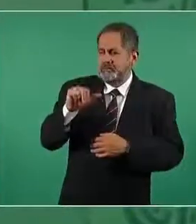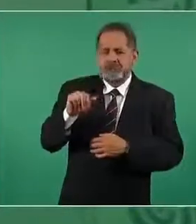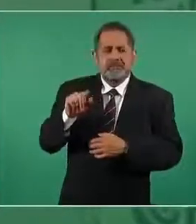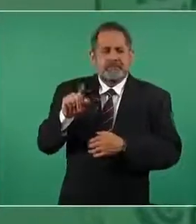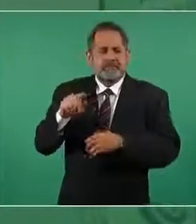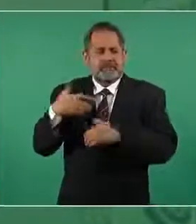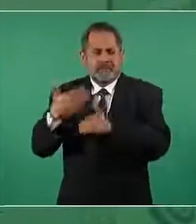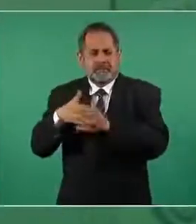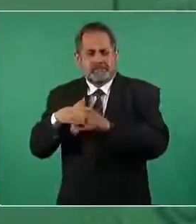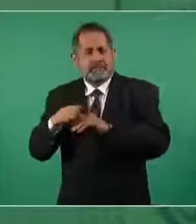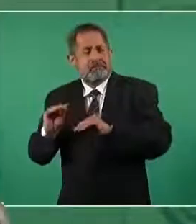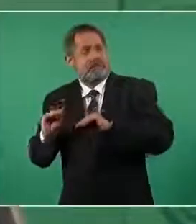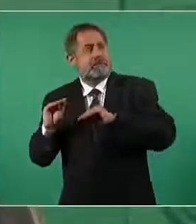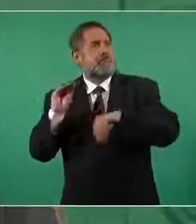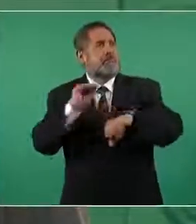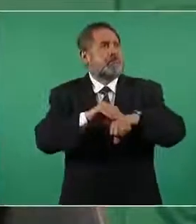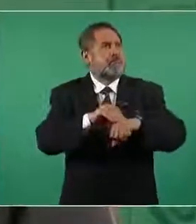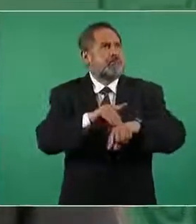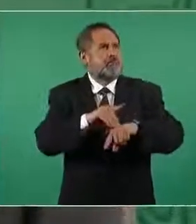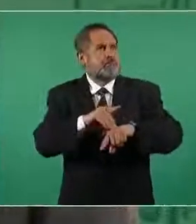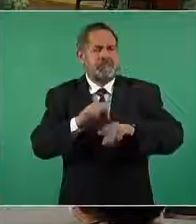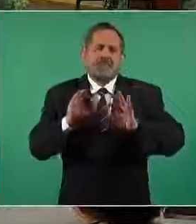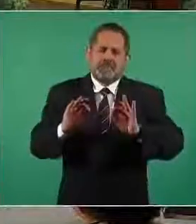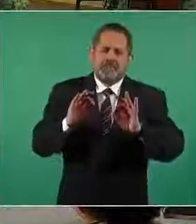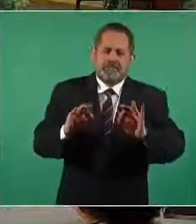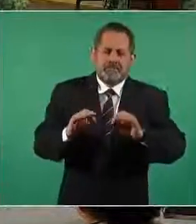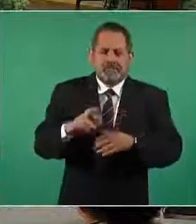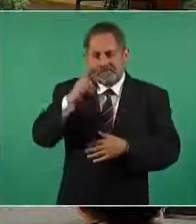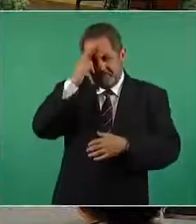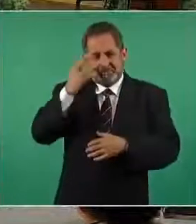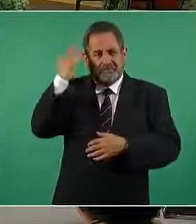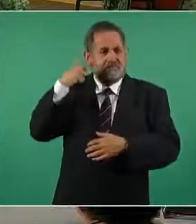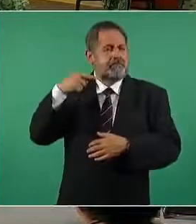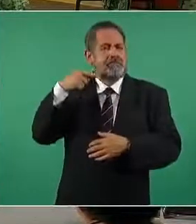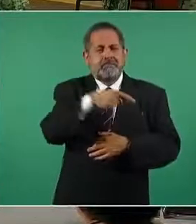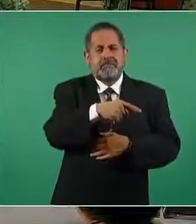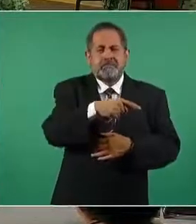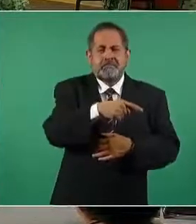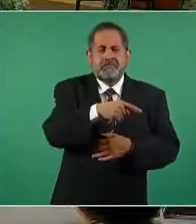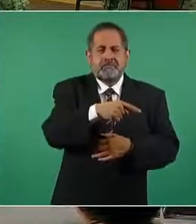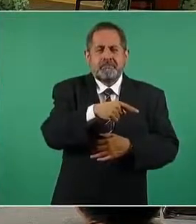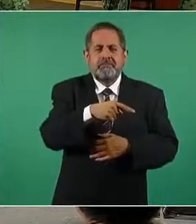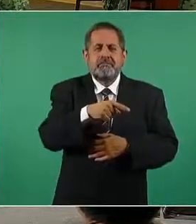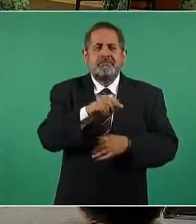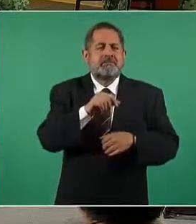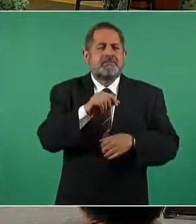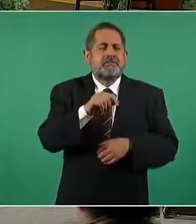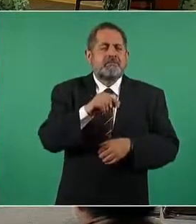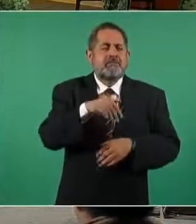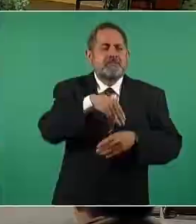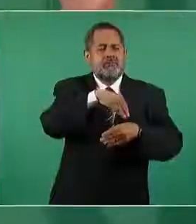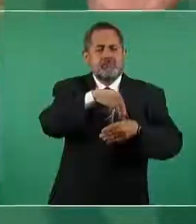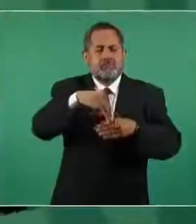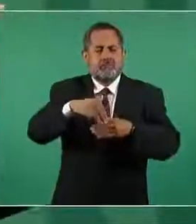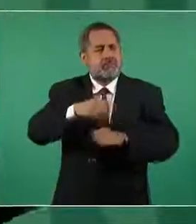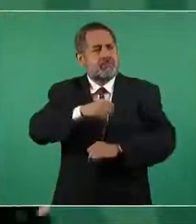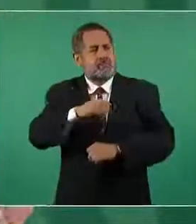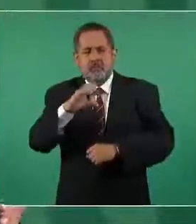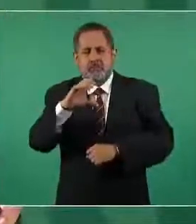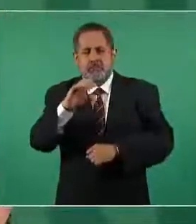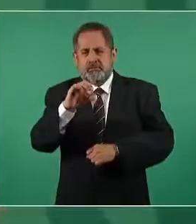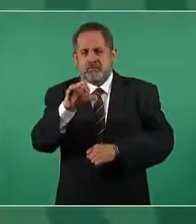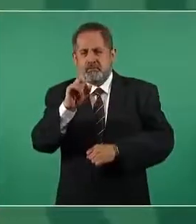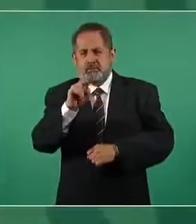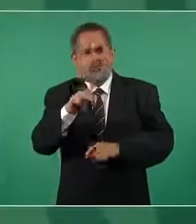instalar que se va a poner en donde estaba la glorieta Colón que se va a reubicar